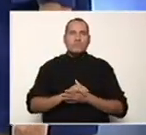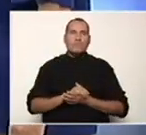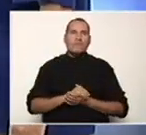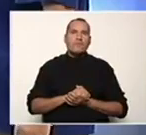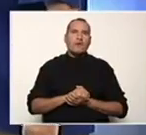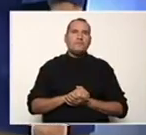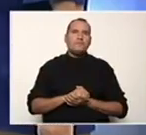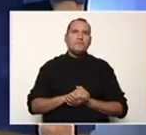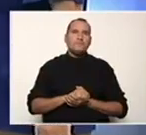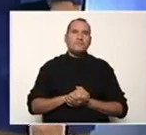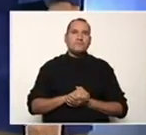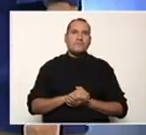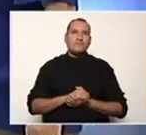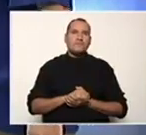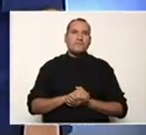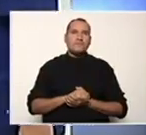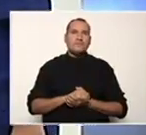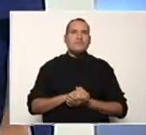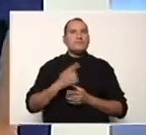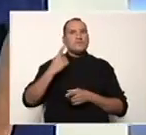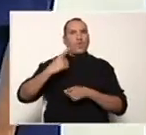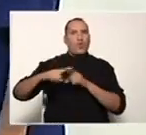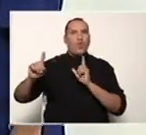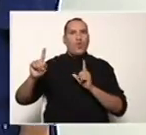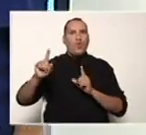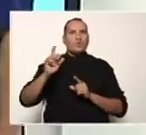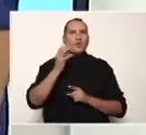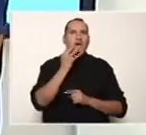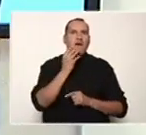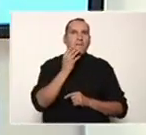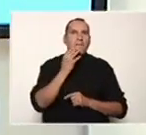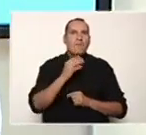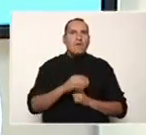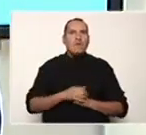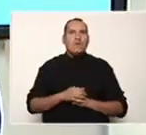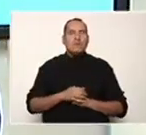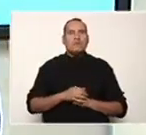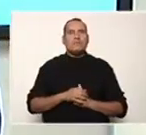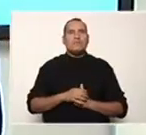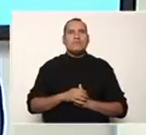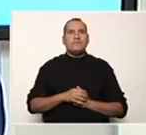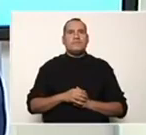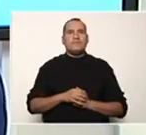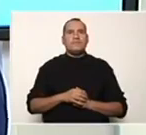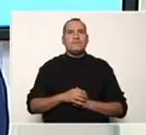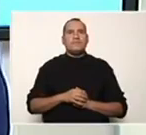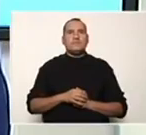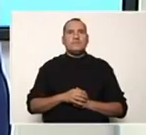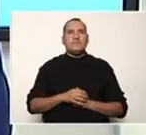caso de factorización que es trinomios